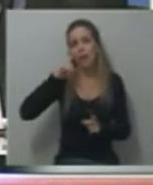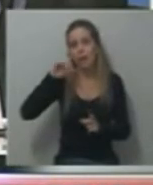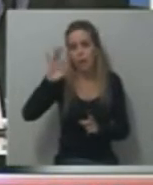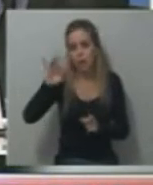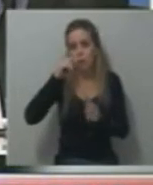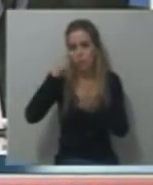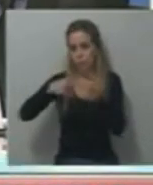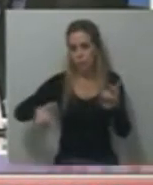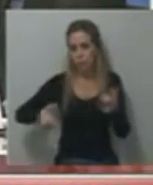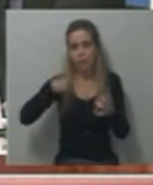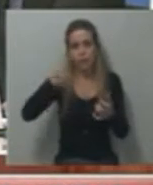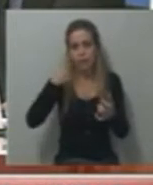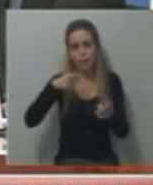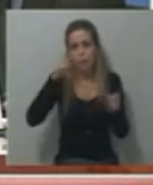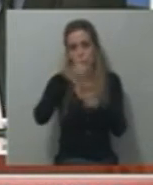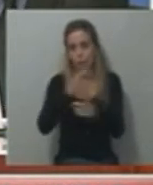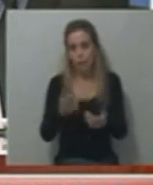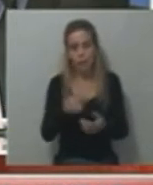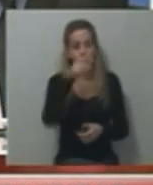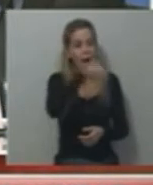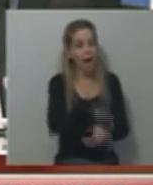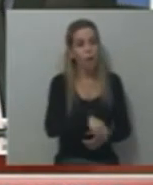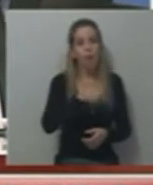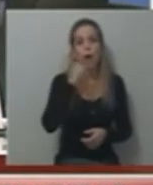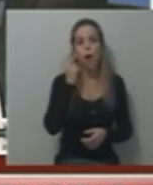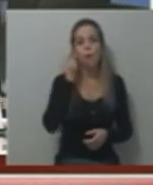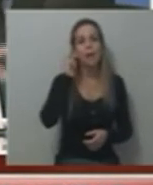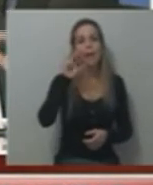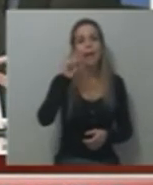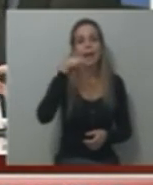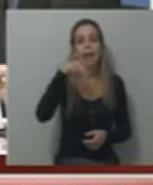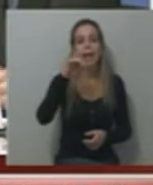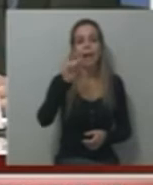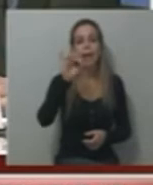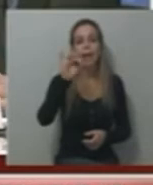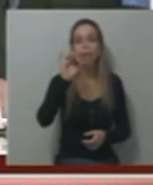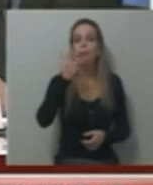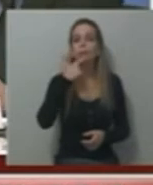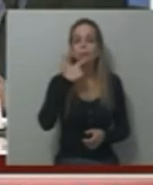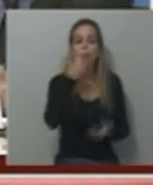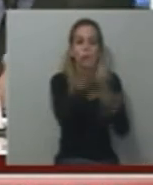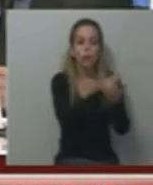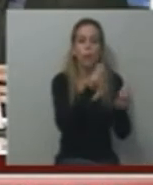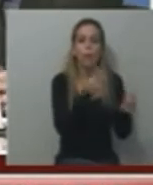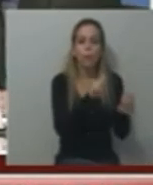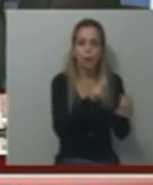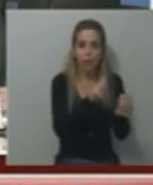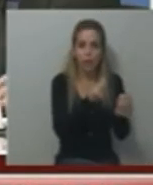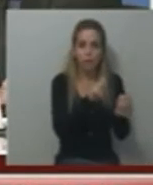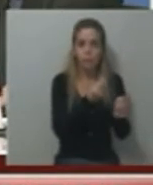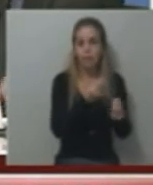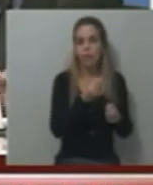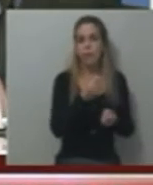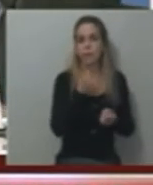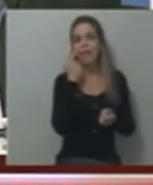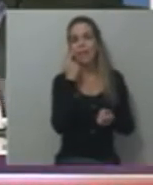seguridad, y cada vez se puso... ¿Por qué Granados? ¿Por qué Granados? A ver, varias cosas. Primera declaración del intendente de Ezeiza, ya no, se toma licencia.